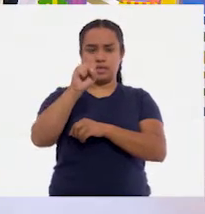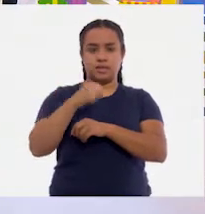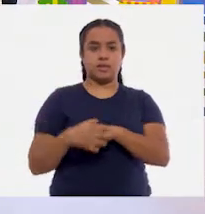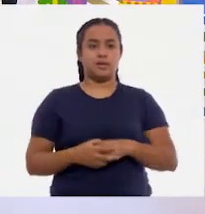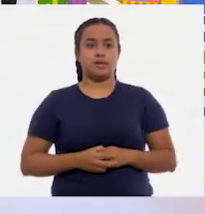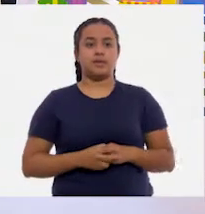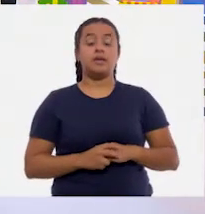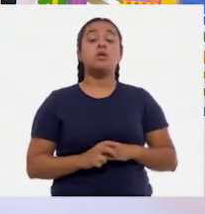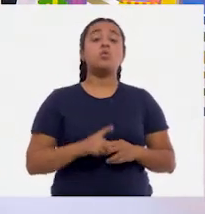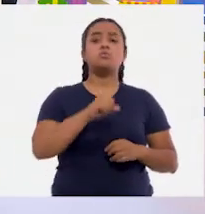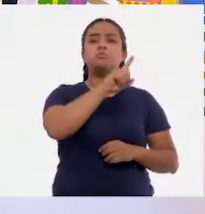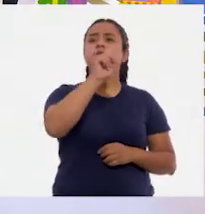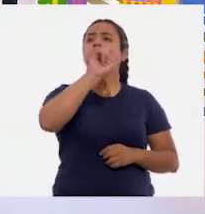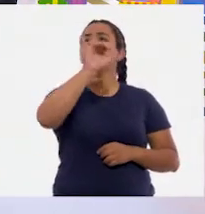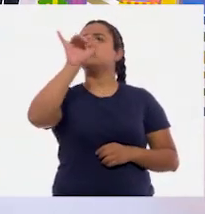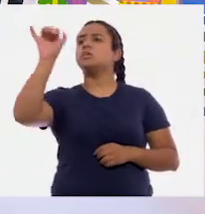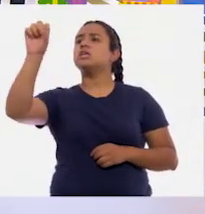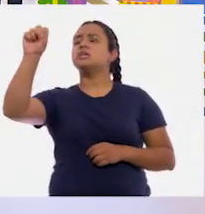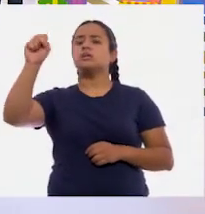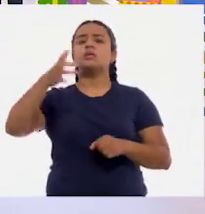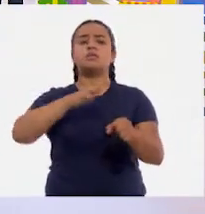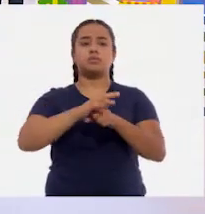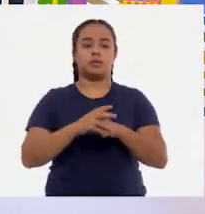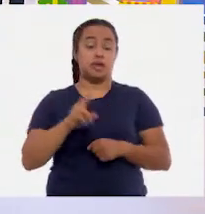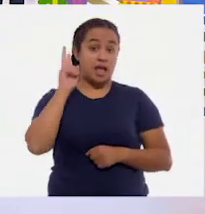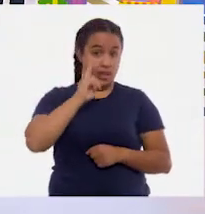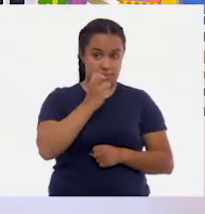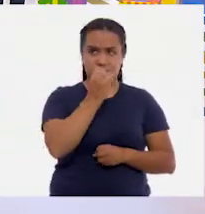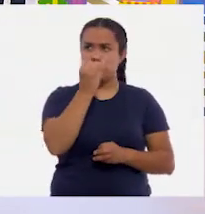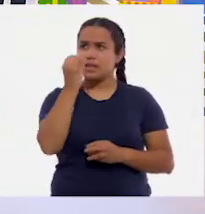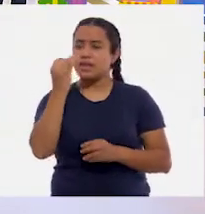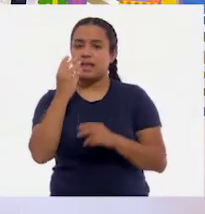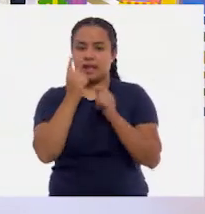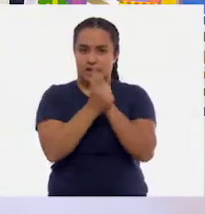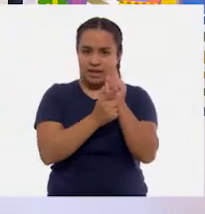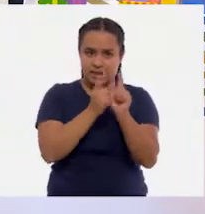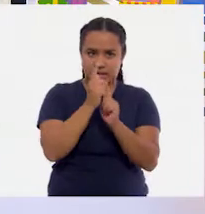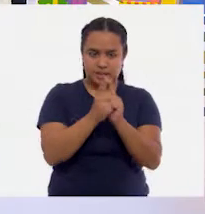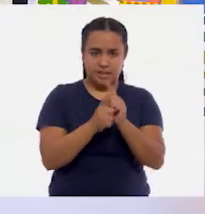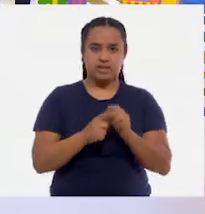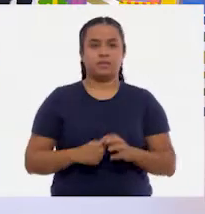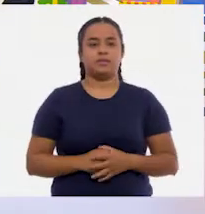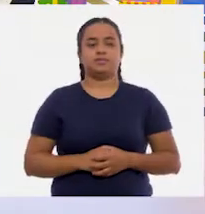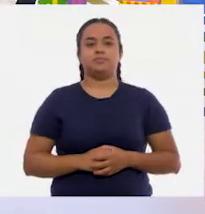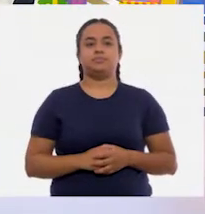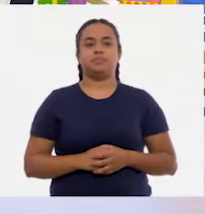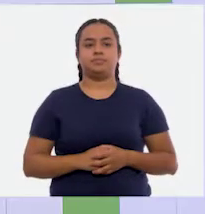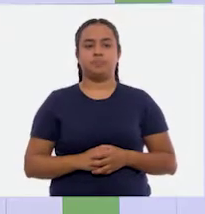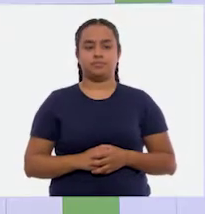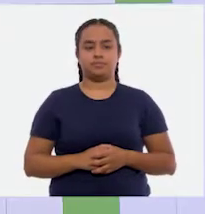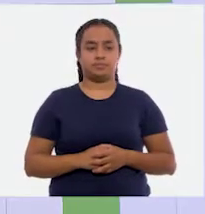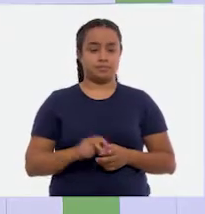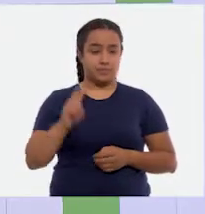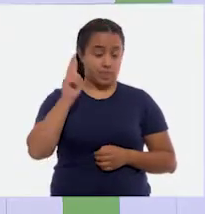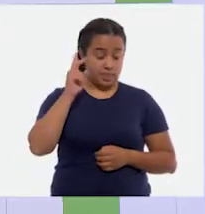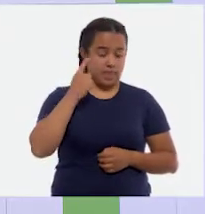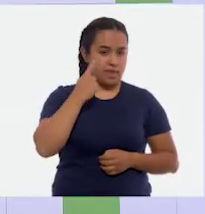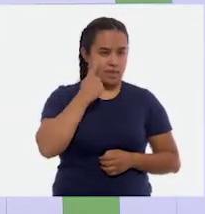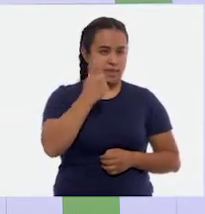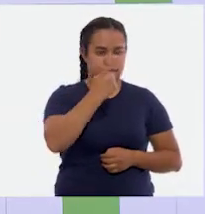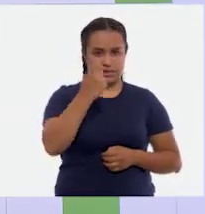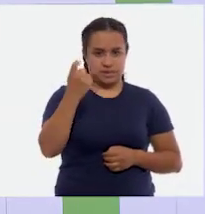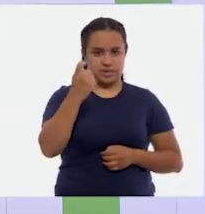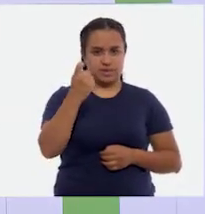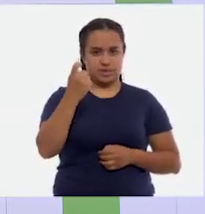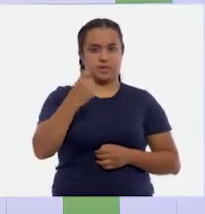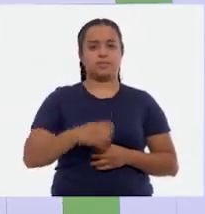Ok. ¿A número vamos a llegar? Vamos a contar despacito, niñas y niños, para no equivocarnos. Veamos. Entonces, quedamos que tengo cien